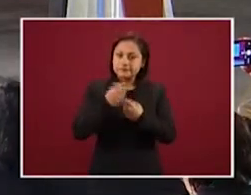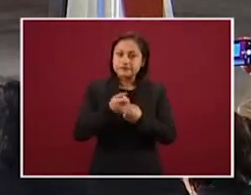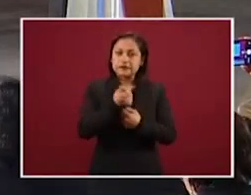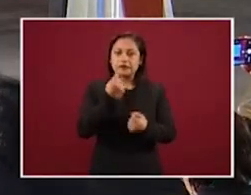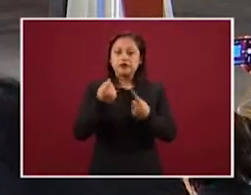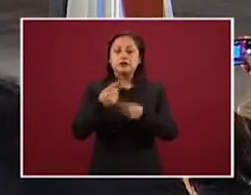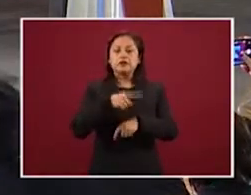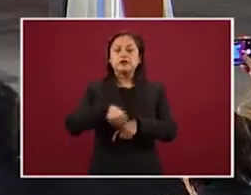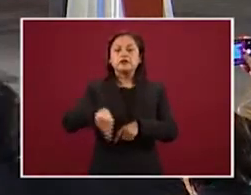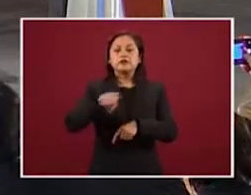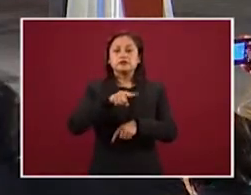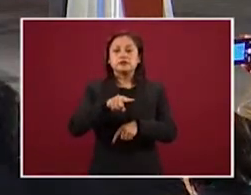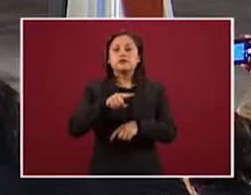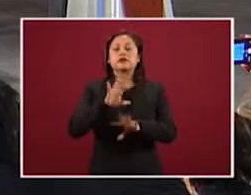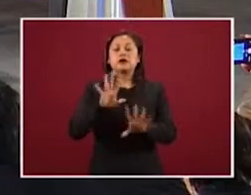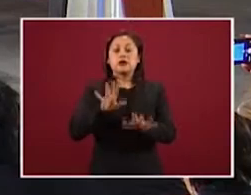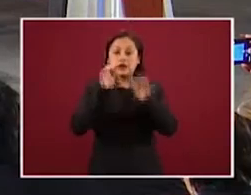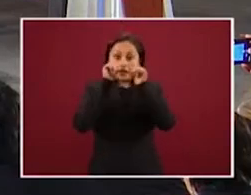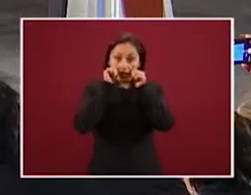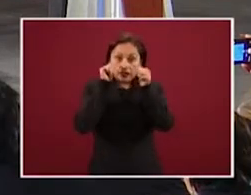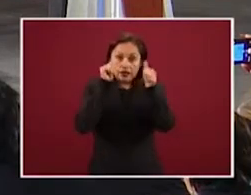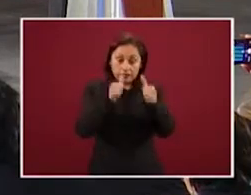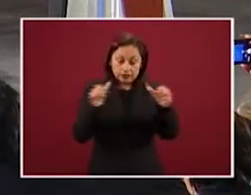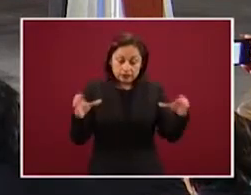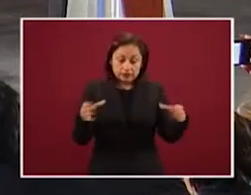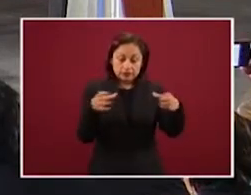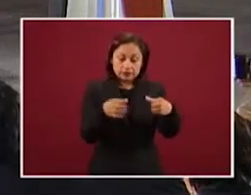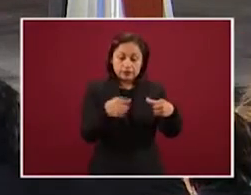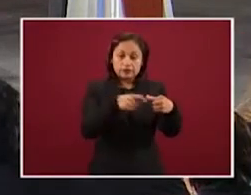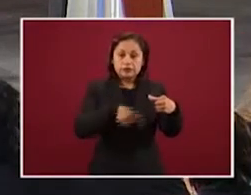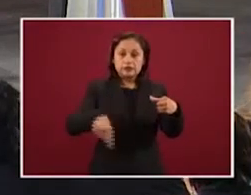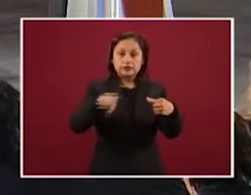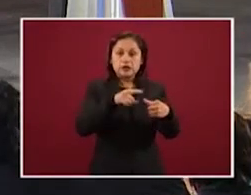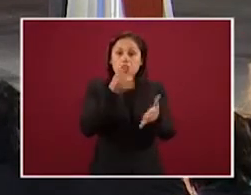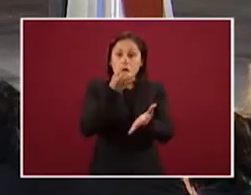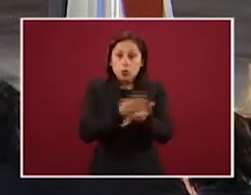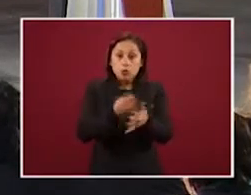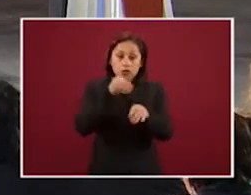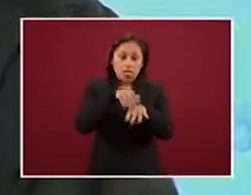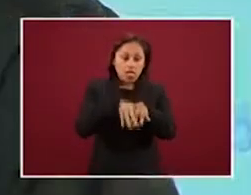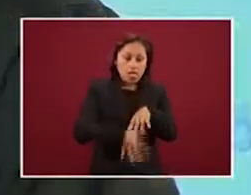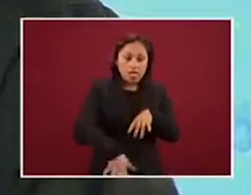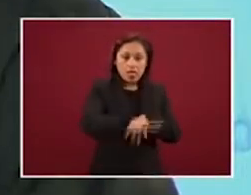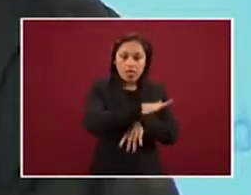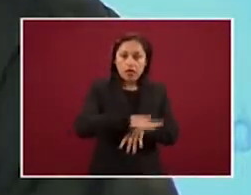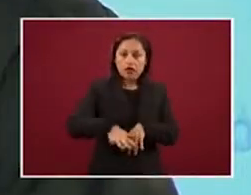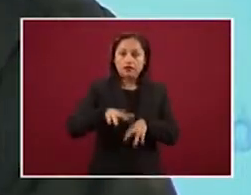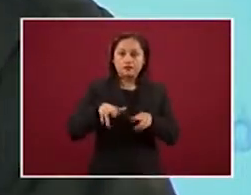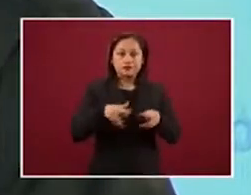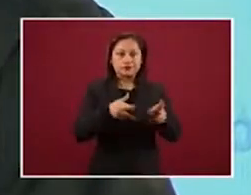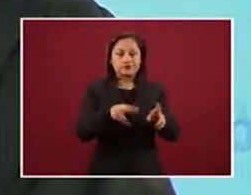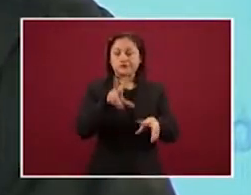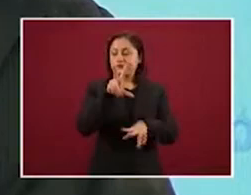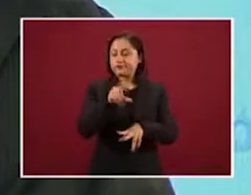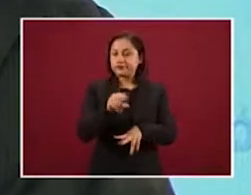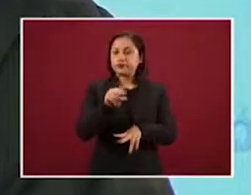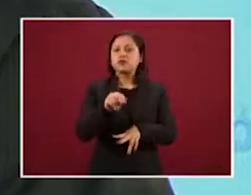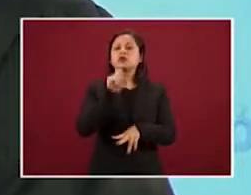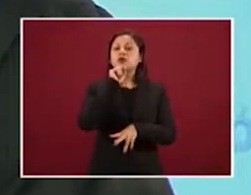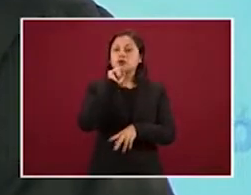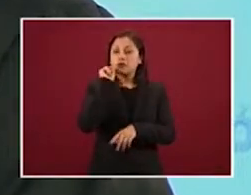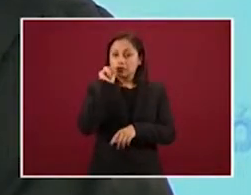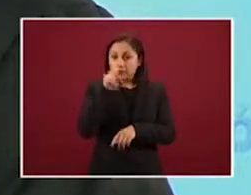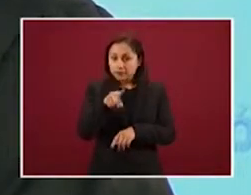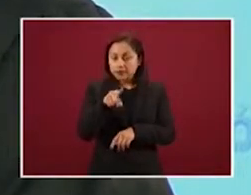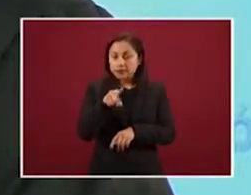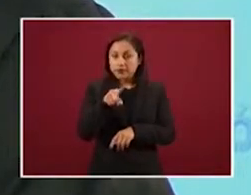realizó con los afectados, no sólo por el derrame, sino que esto se llevó a cabo a través